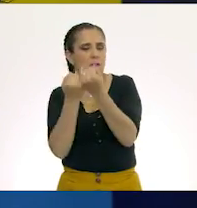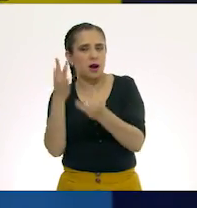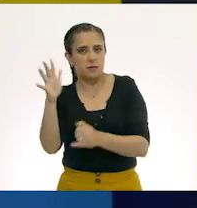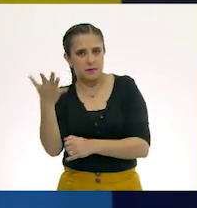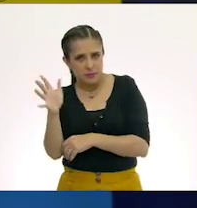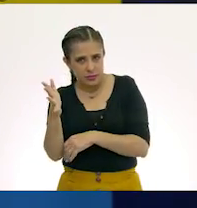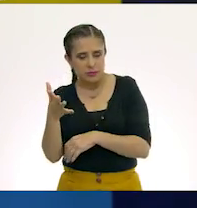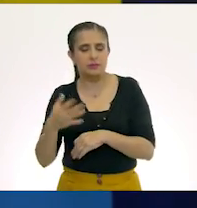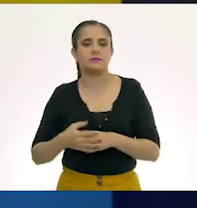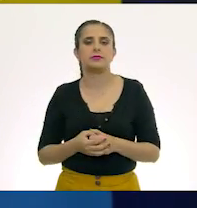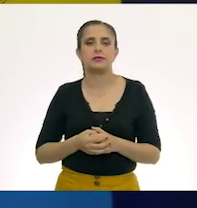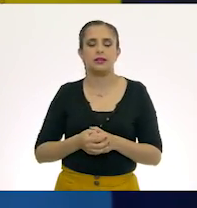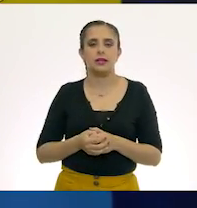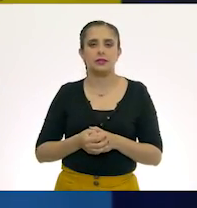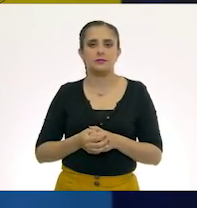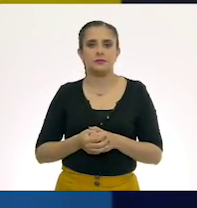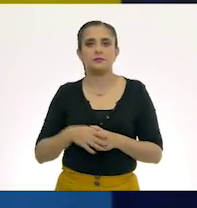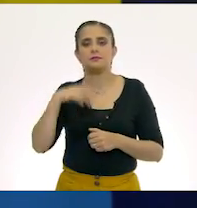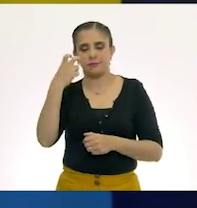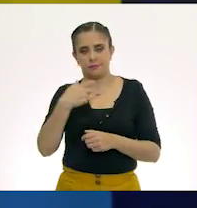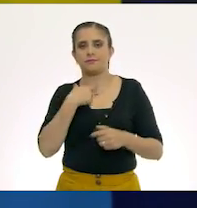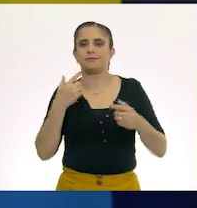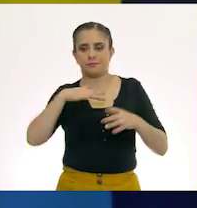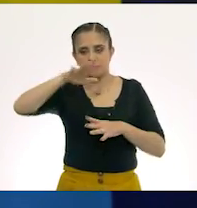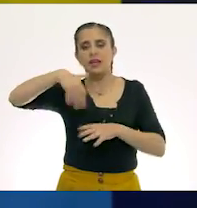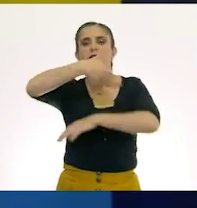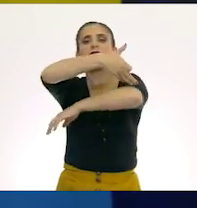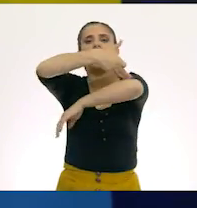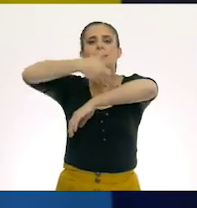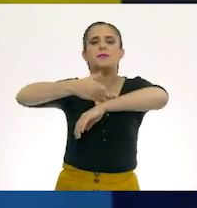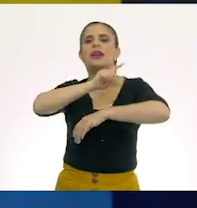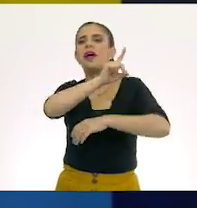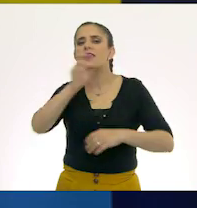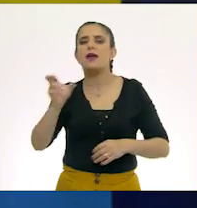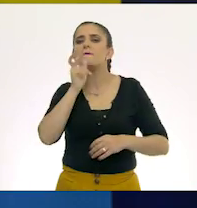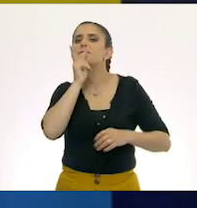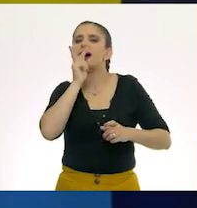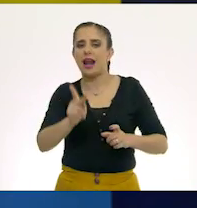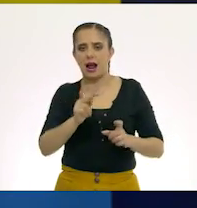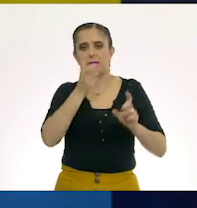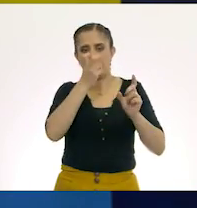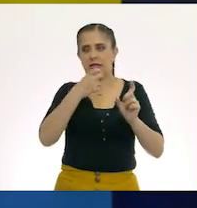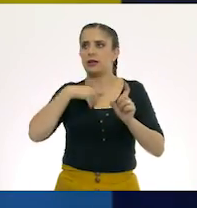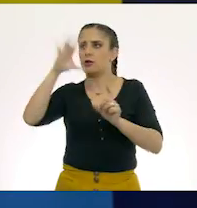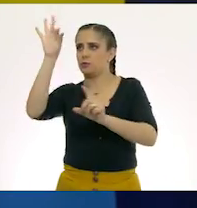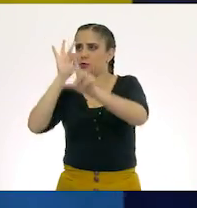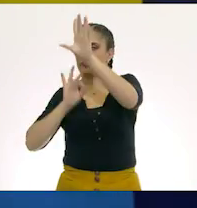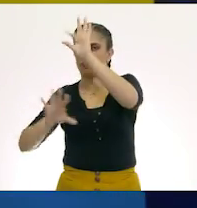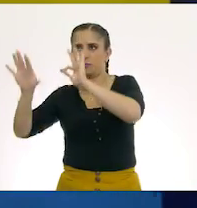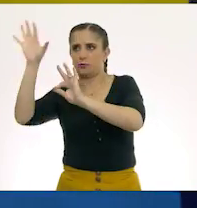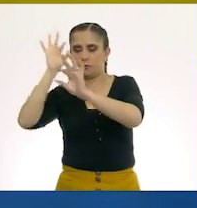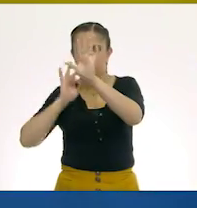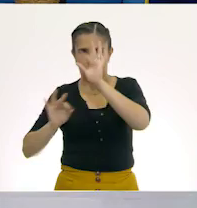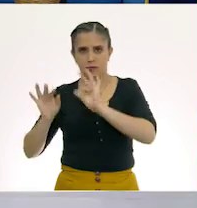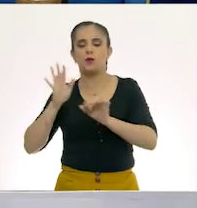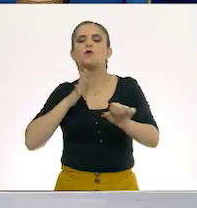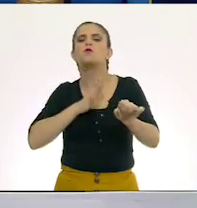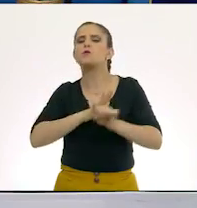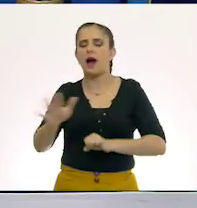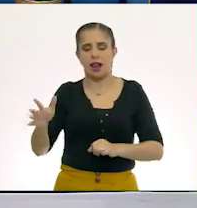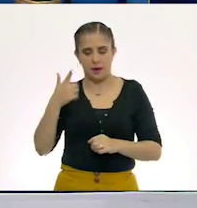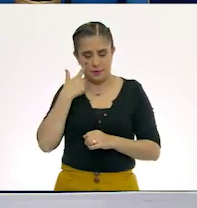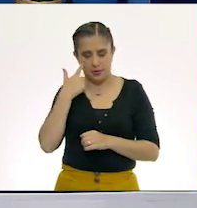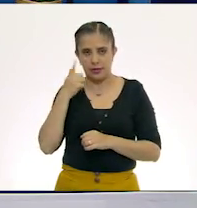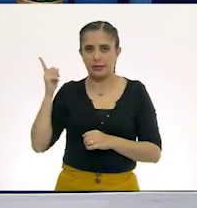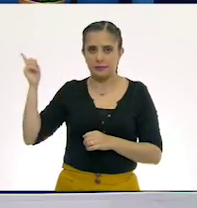y vamos a empezar a buscar las familias de esas palabras, ¿te parece? Sí. Vamos aquí. Entonces